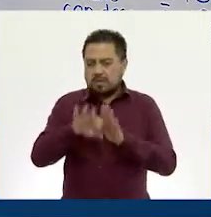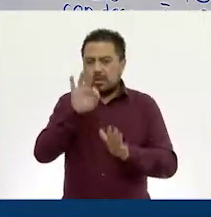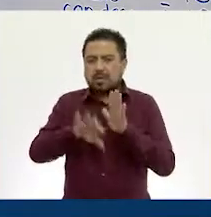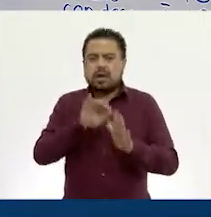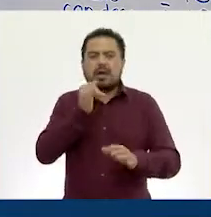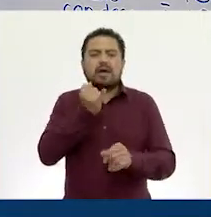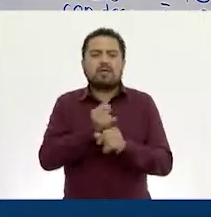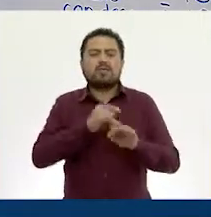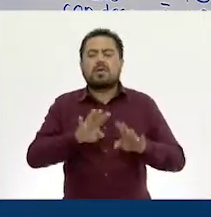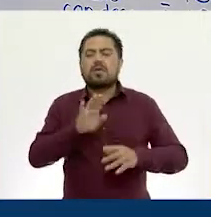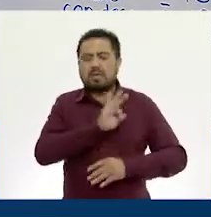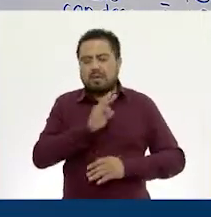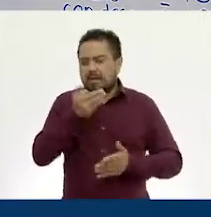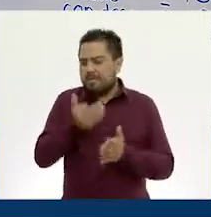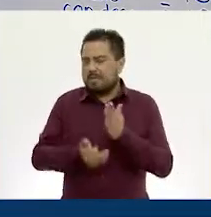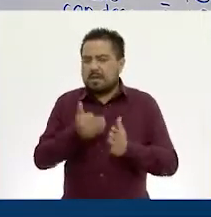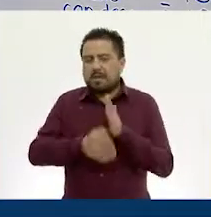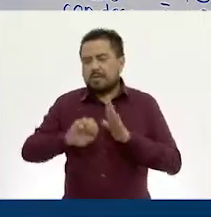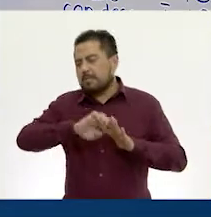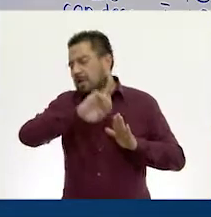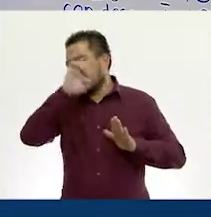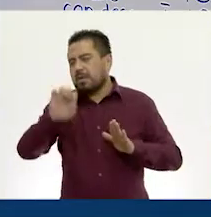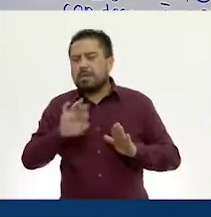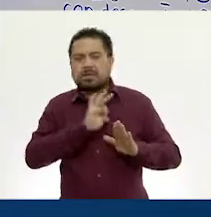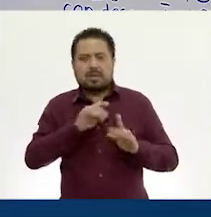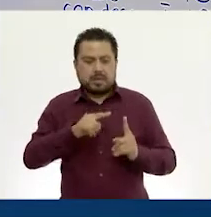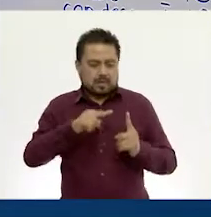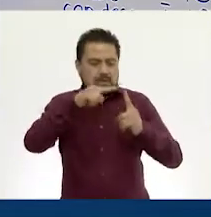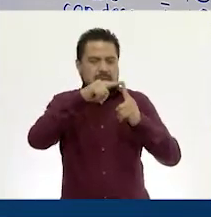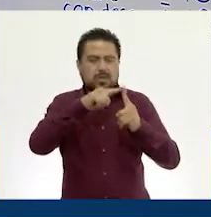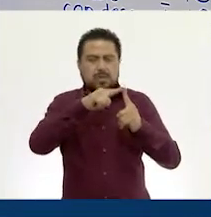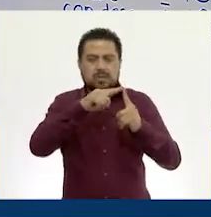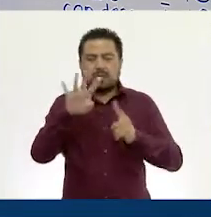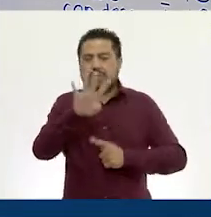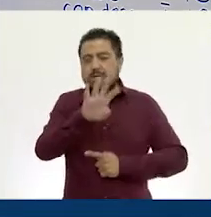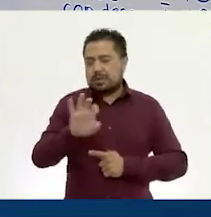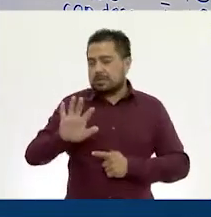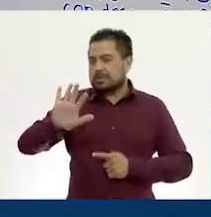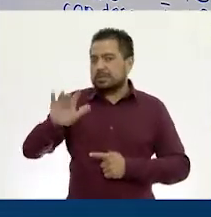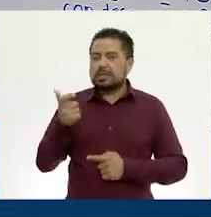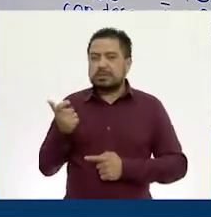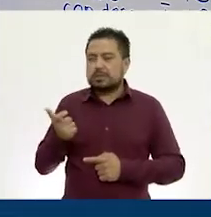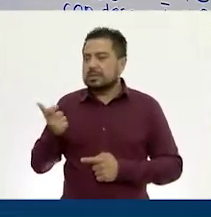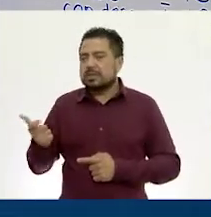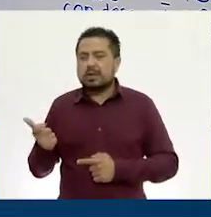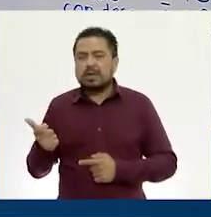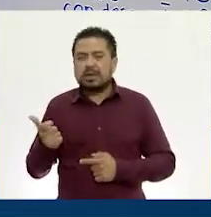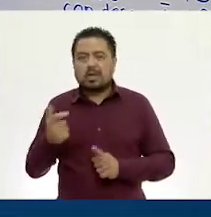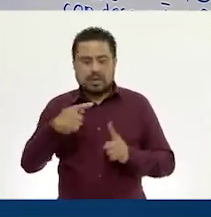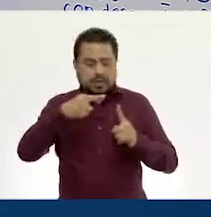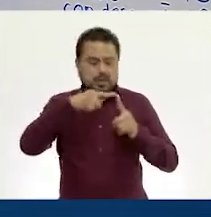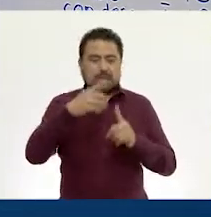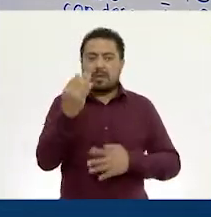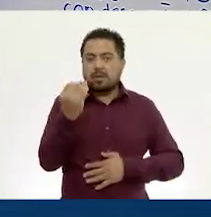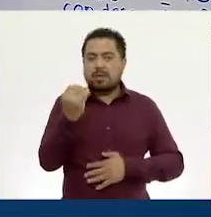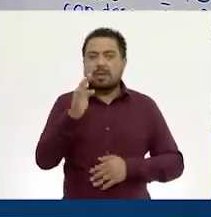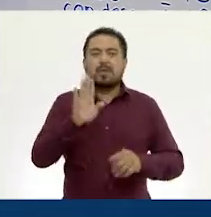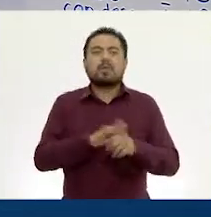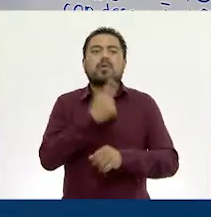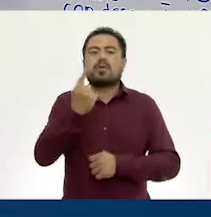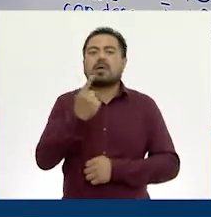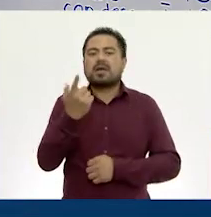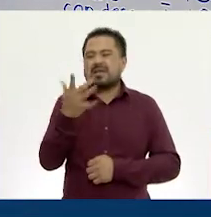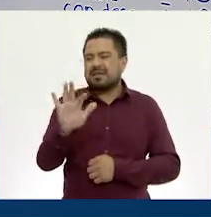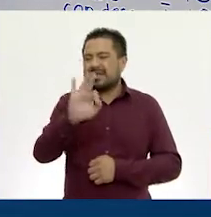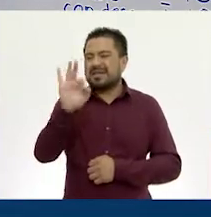que nos faltan. Por ejemplo, pues podríamos dividir estos 405 pesos entre nueve, porque 10%,